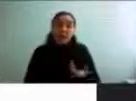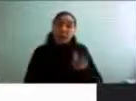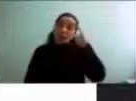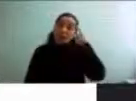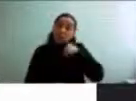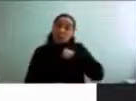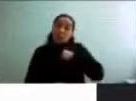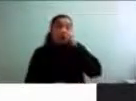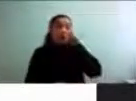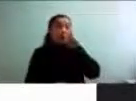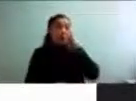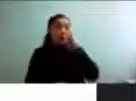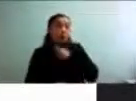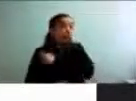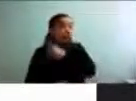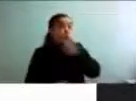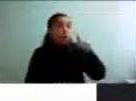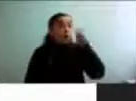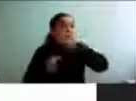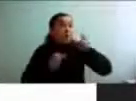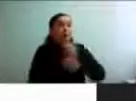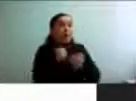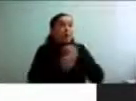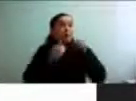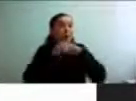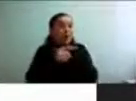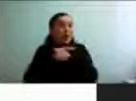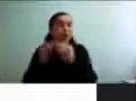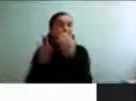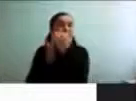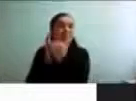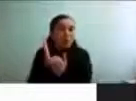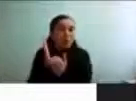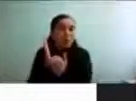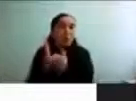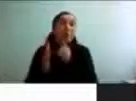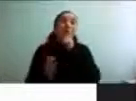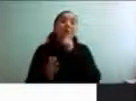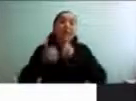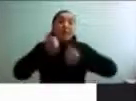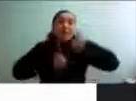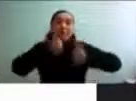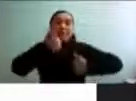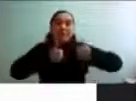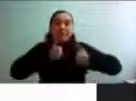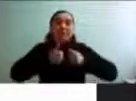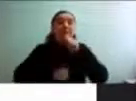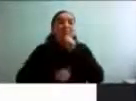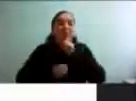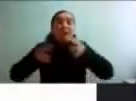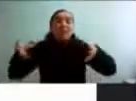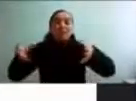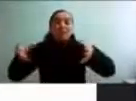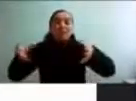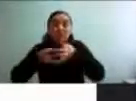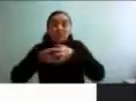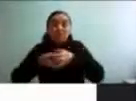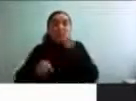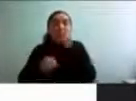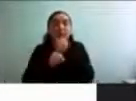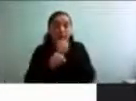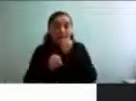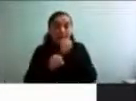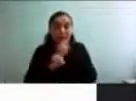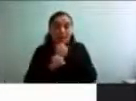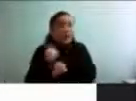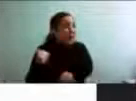vista no está accediendo a toda la población. Faltan profesionales, faltan equipos de trabajo que puedan acceder a toda